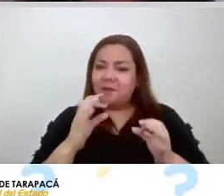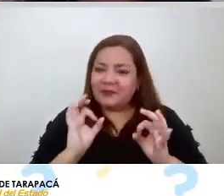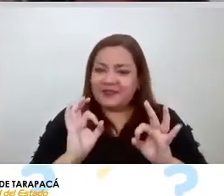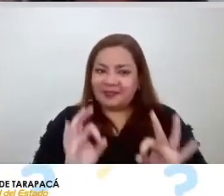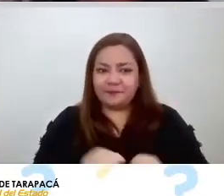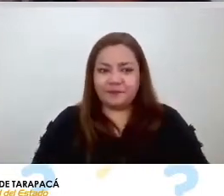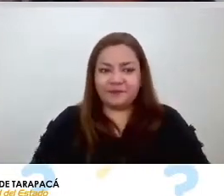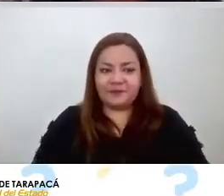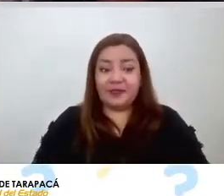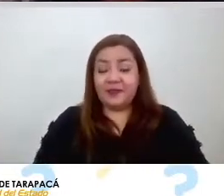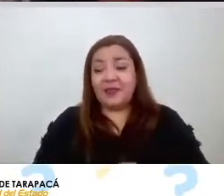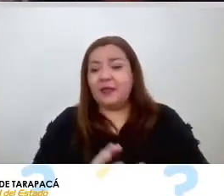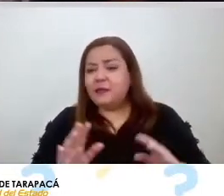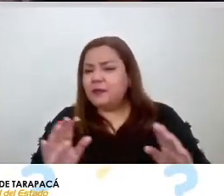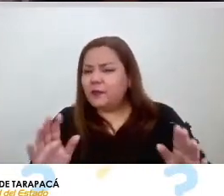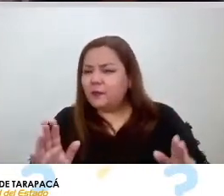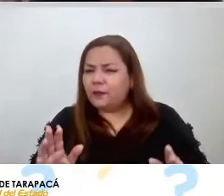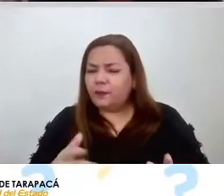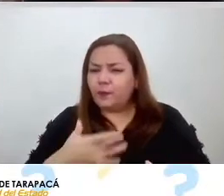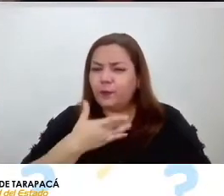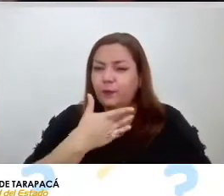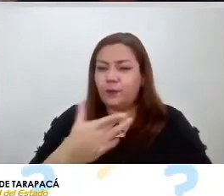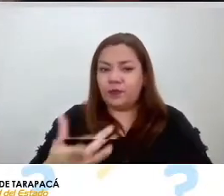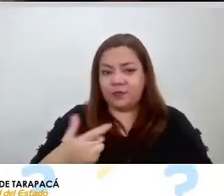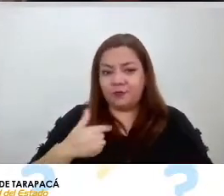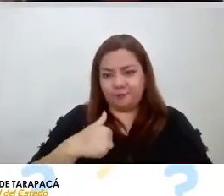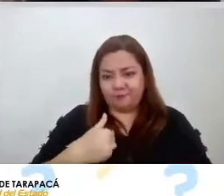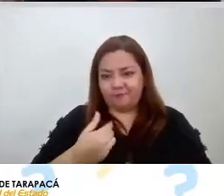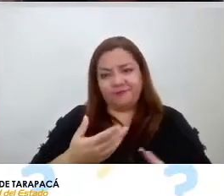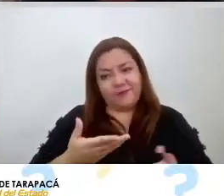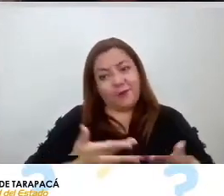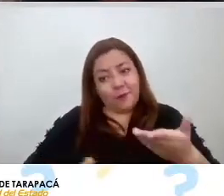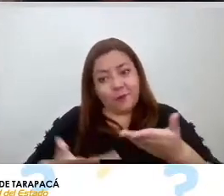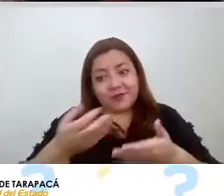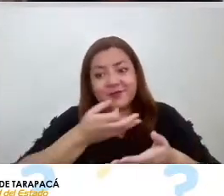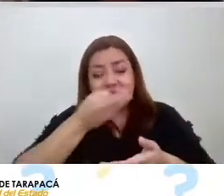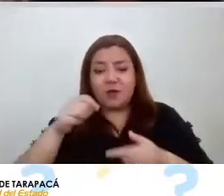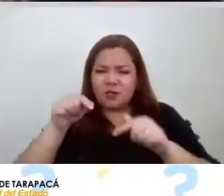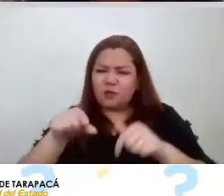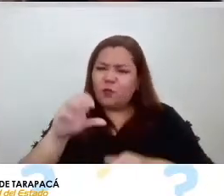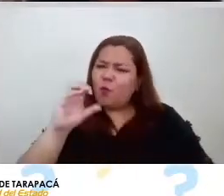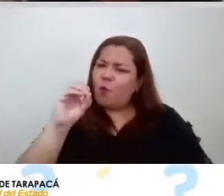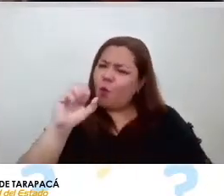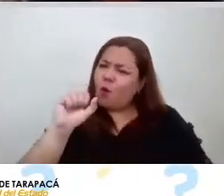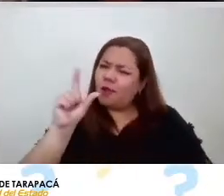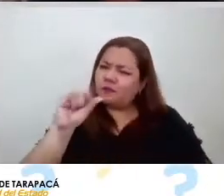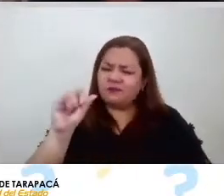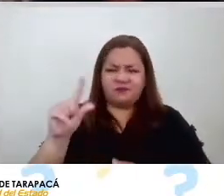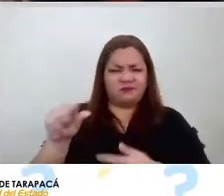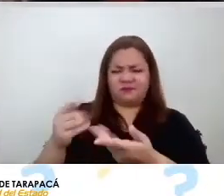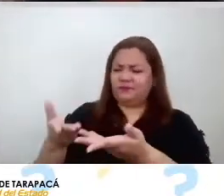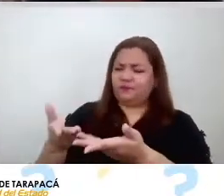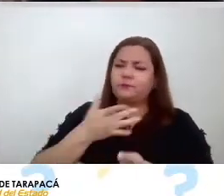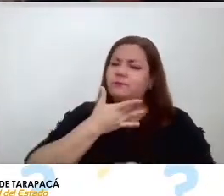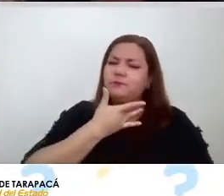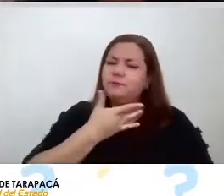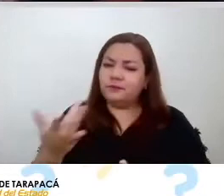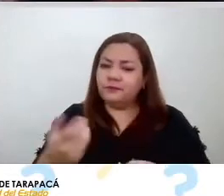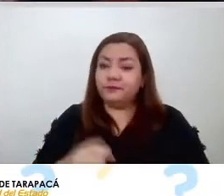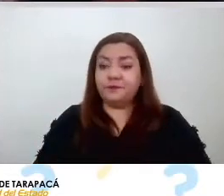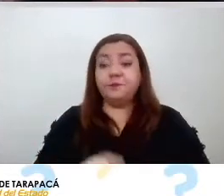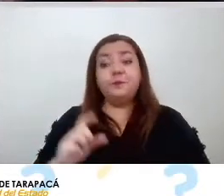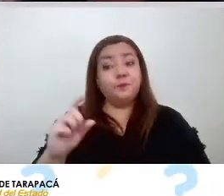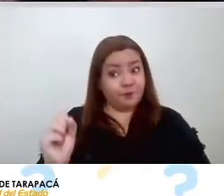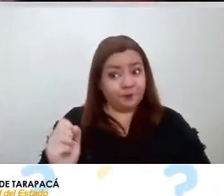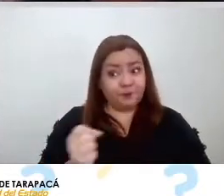Bueno, pero ¿por qué yo parto diciendo que esto es un oasis? ¿Qué hace que esto sea un oasis? Bueno, primero saber